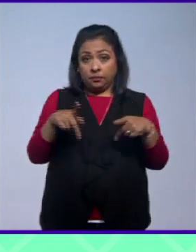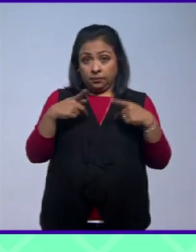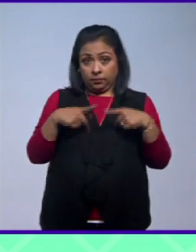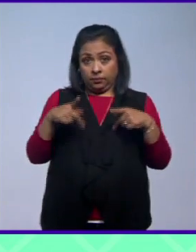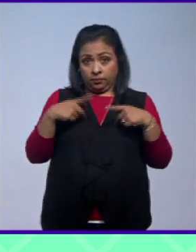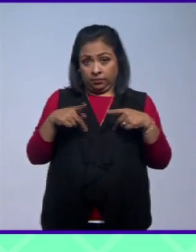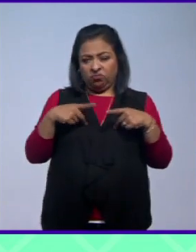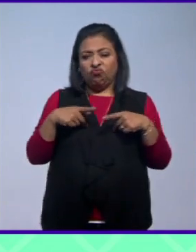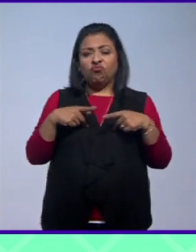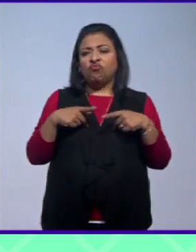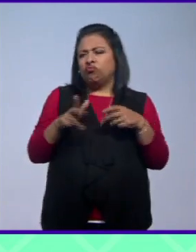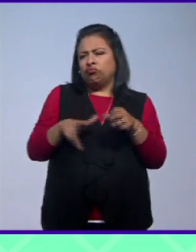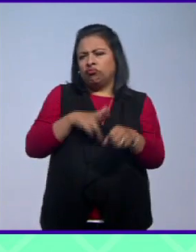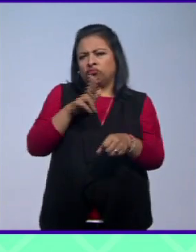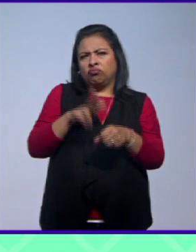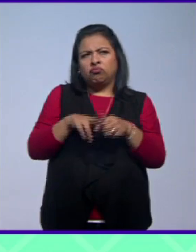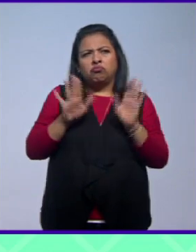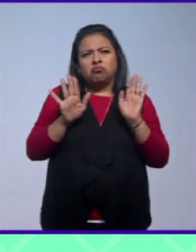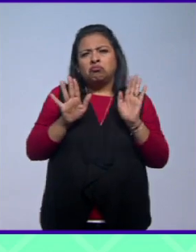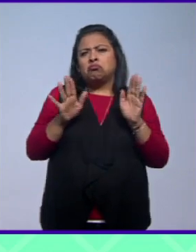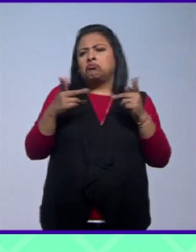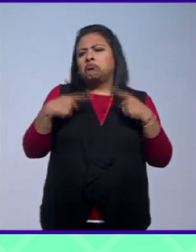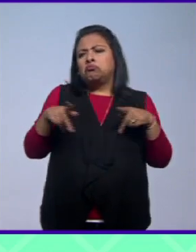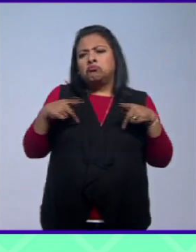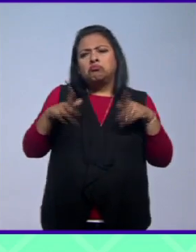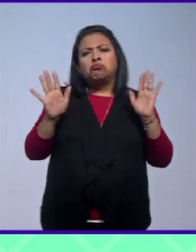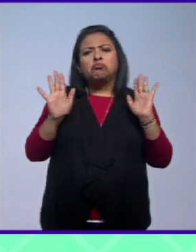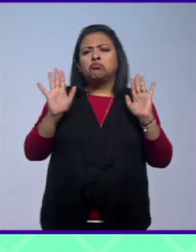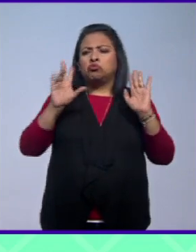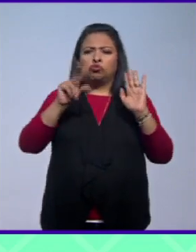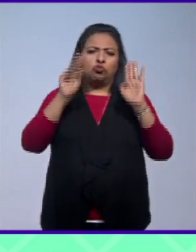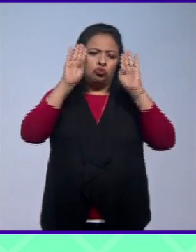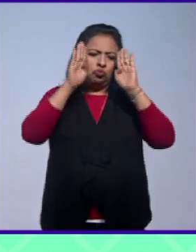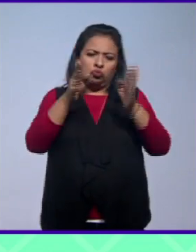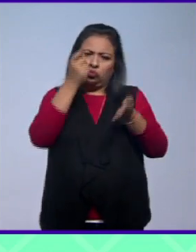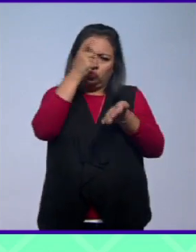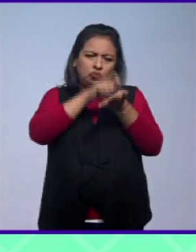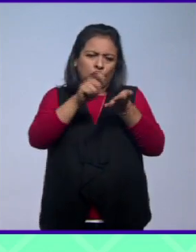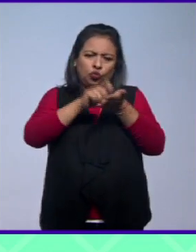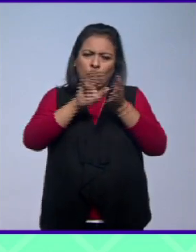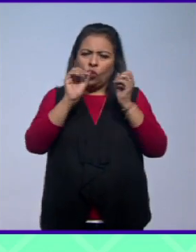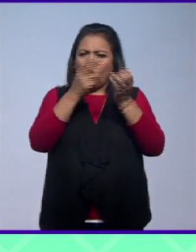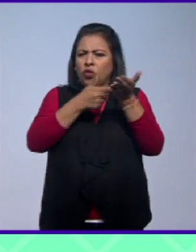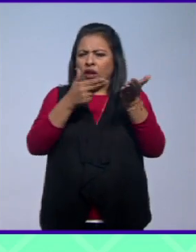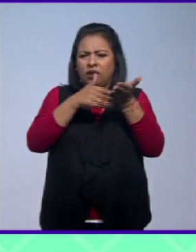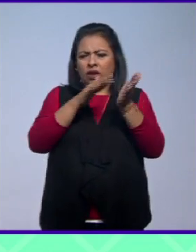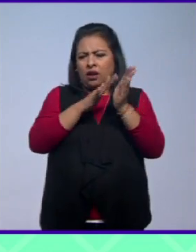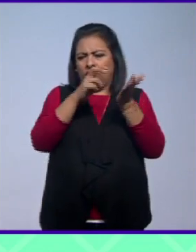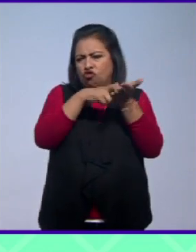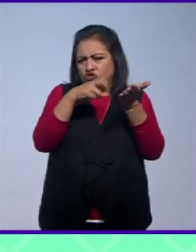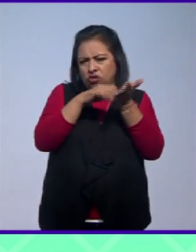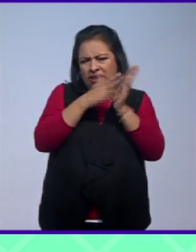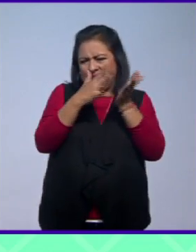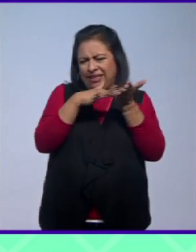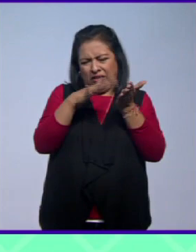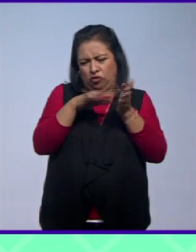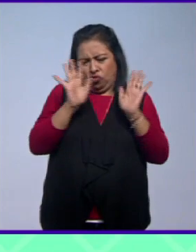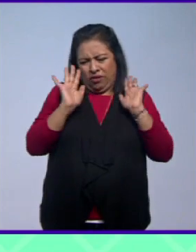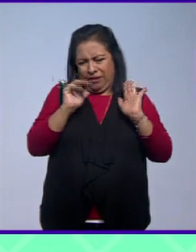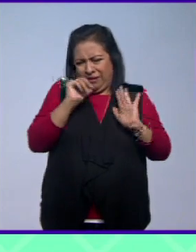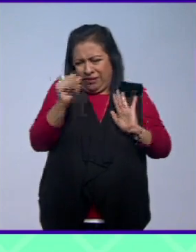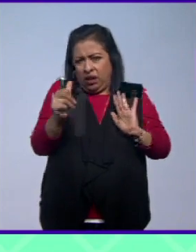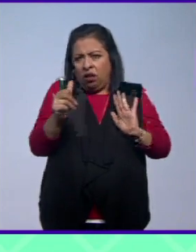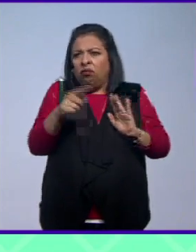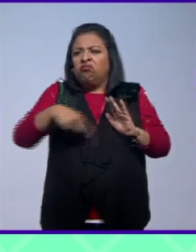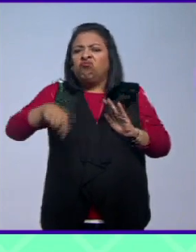el ciudadano de a pie la gente común que no se dedica tanto a escribir ni a los talleres literarios una gran parte de